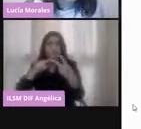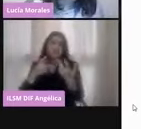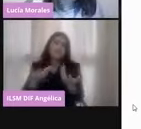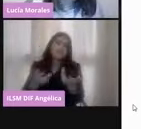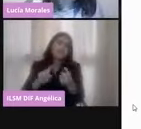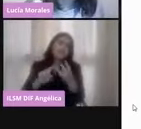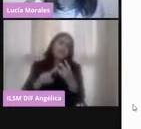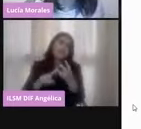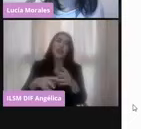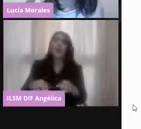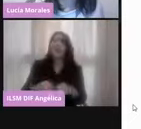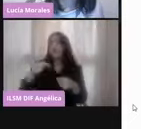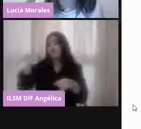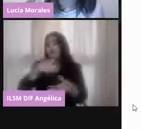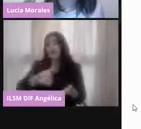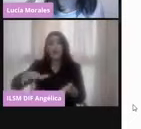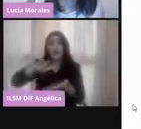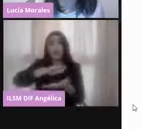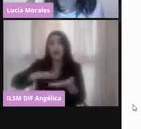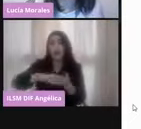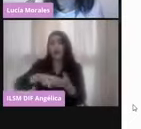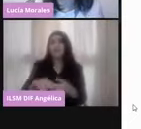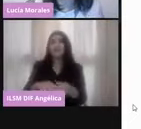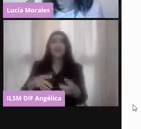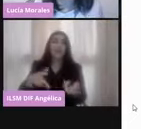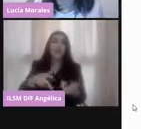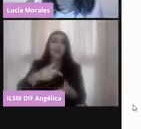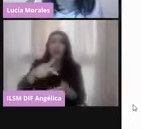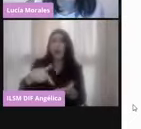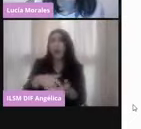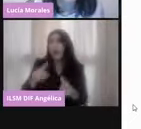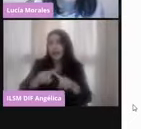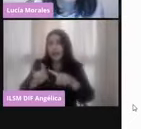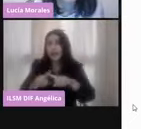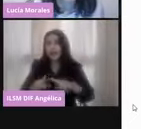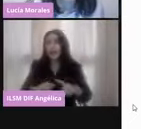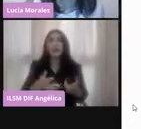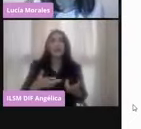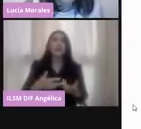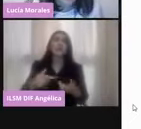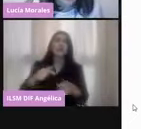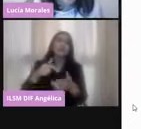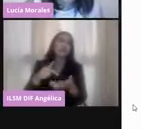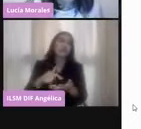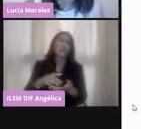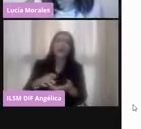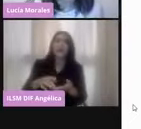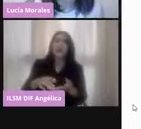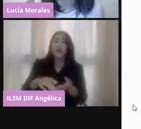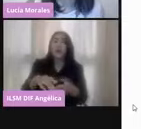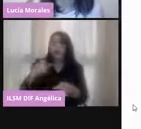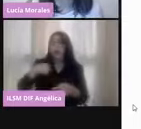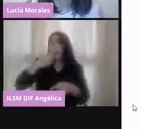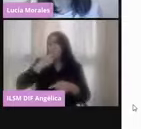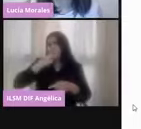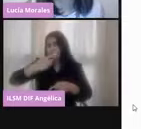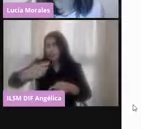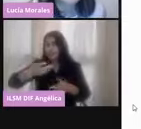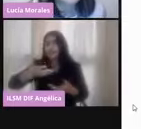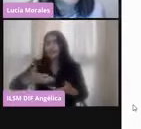distrital, local, en el consejo general y también en los organismos públicos locales electorales. Como les comentaba, como